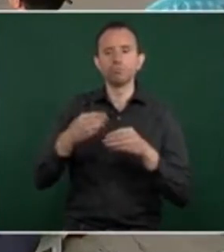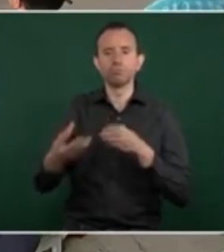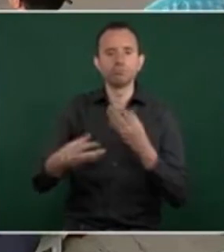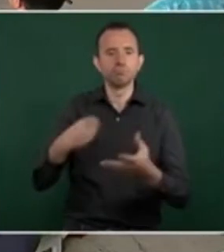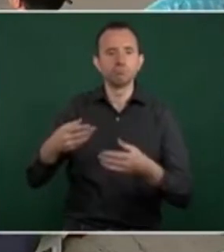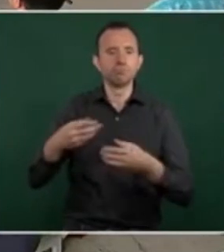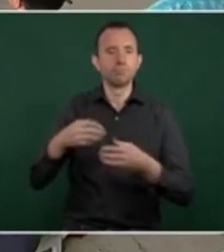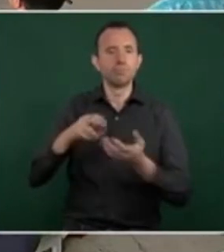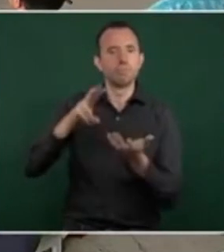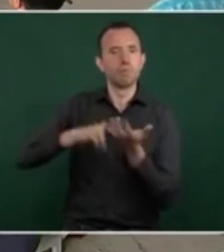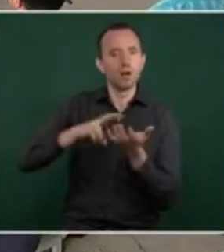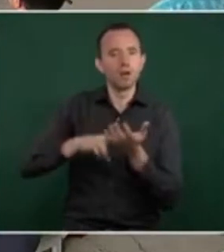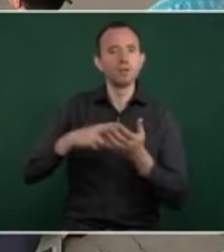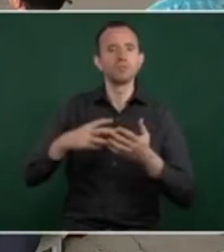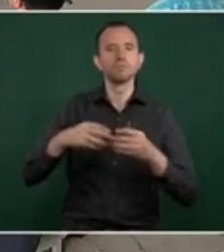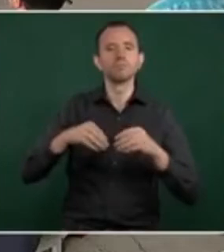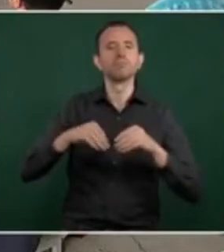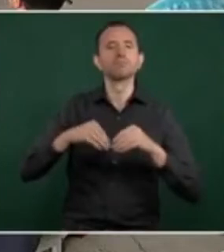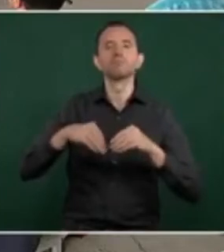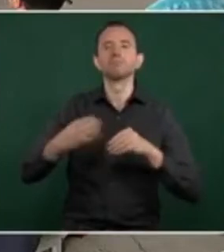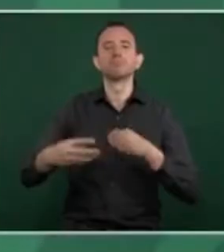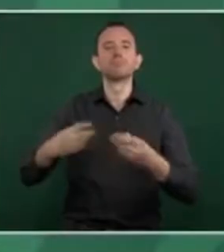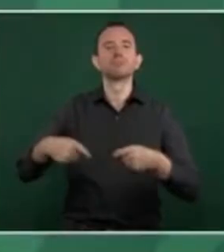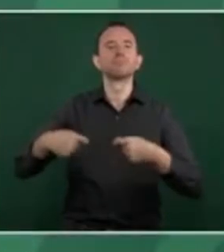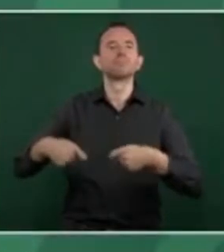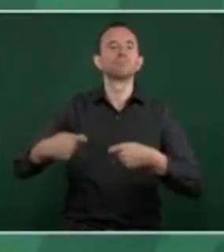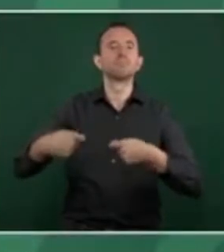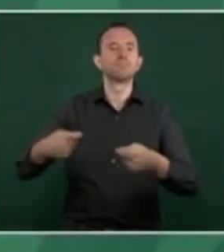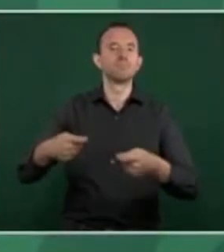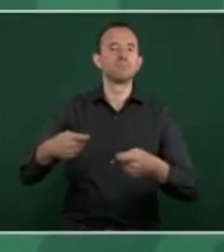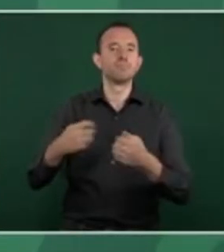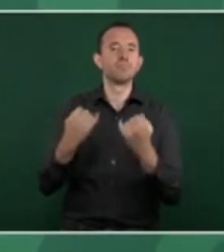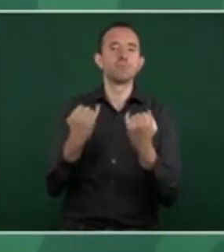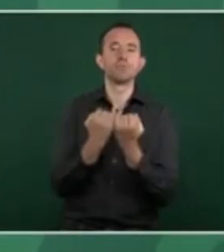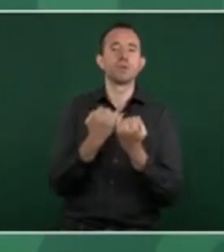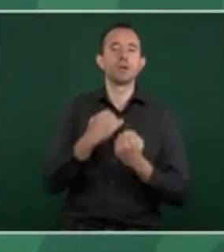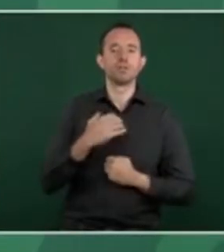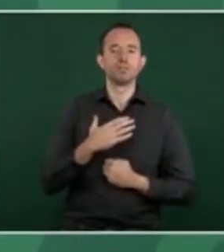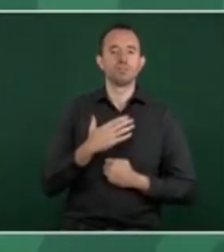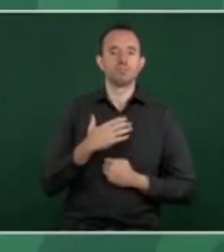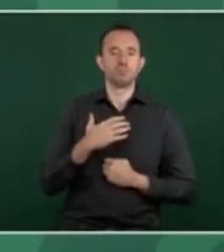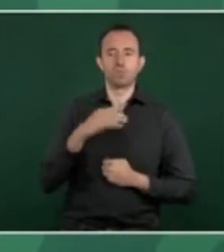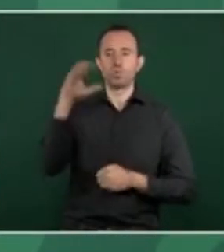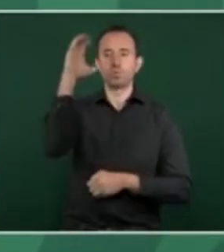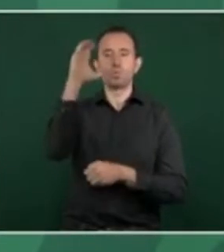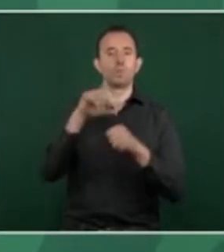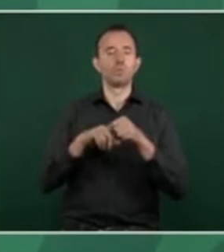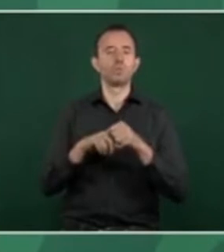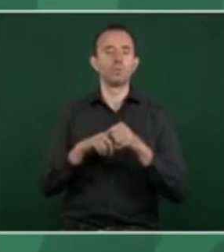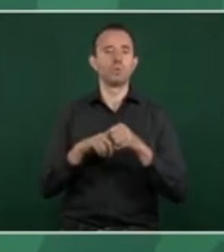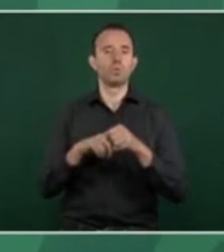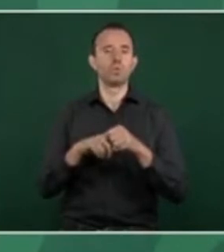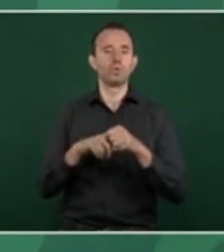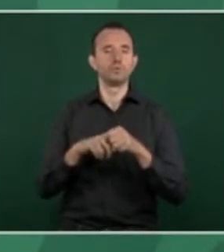Lo mismo en nuestras culturas, entre